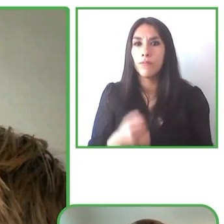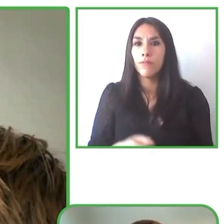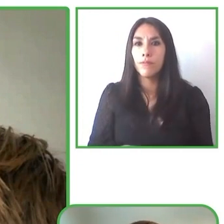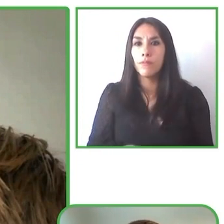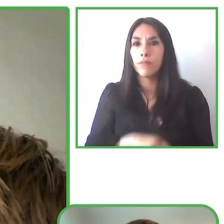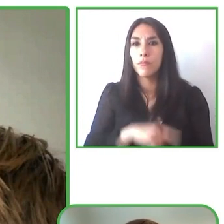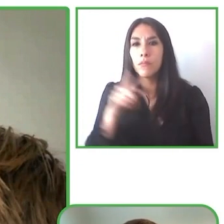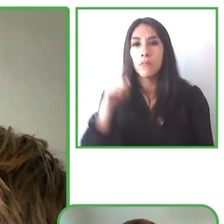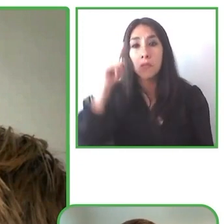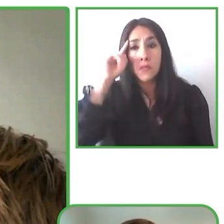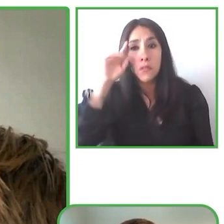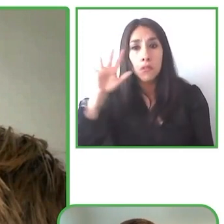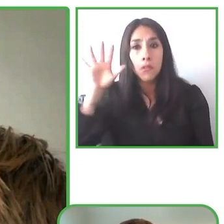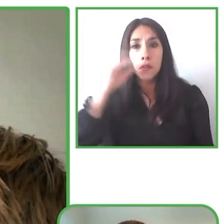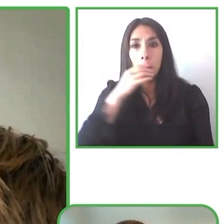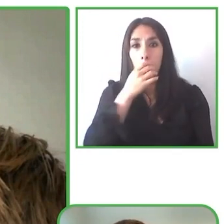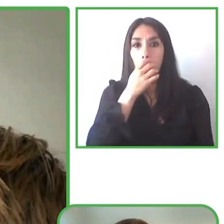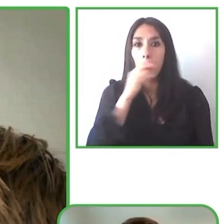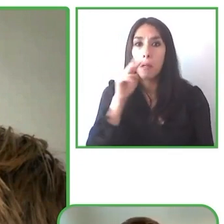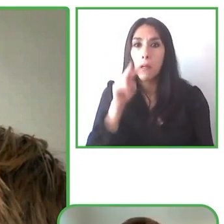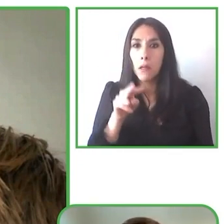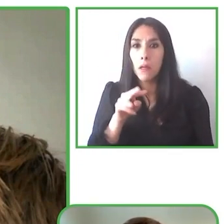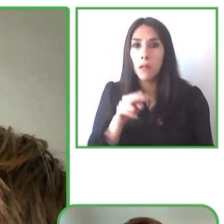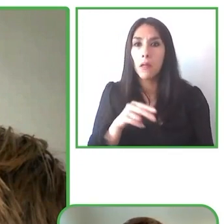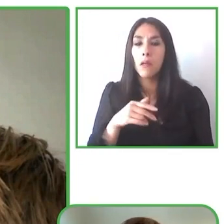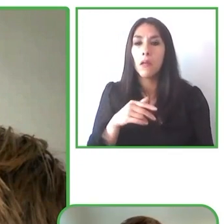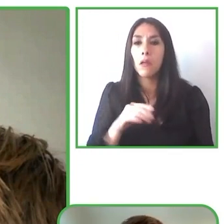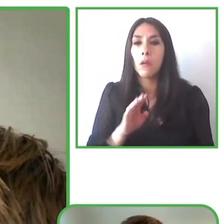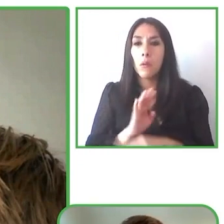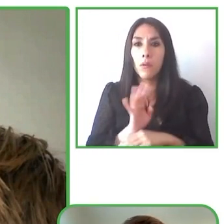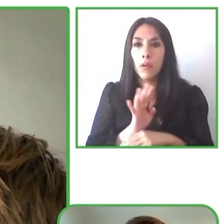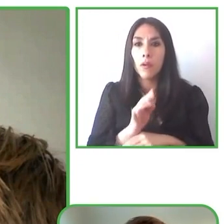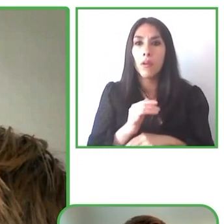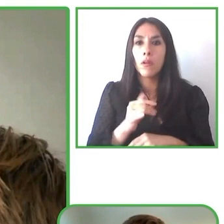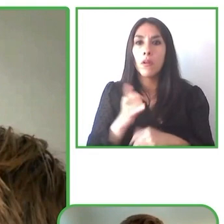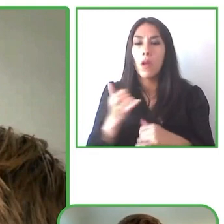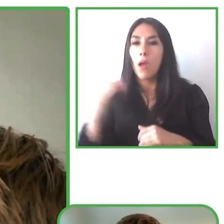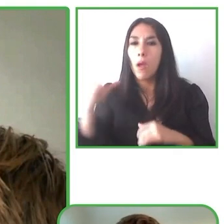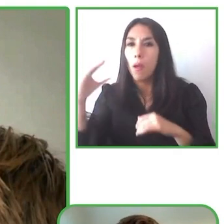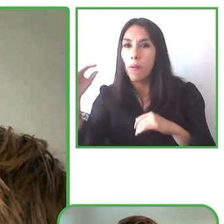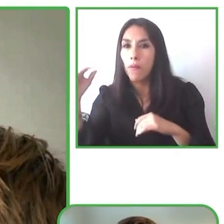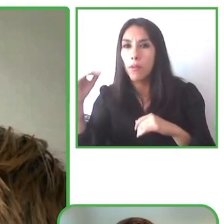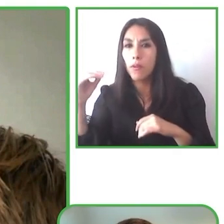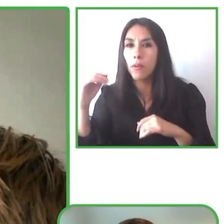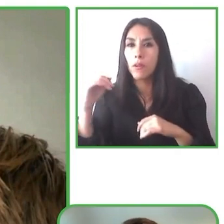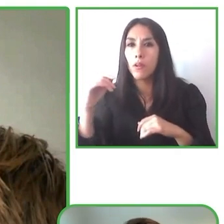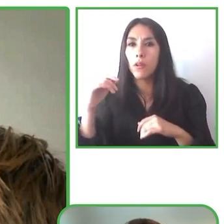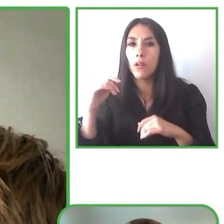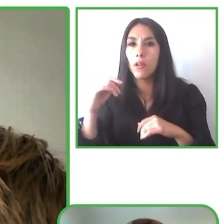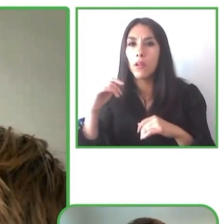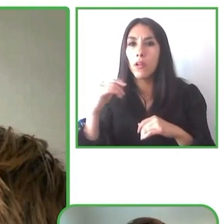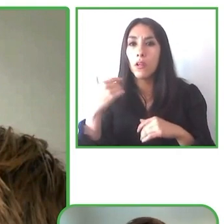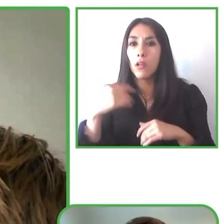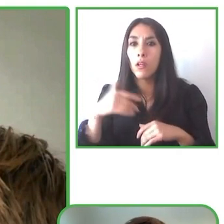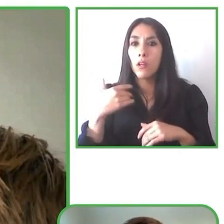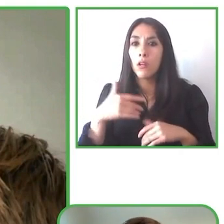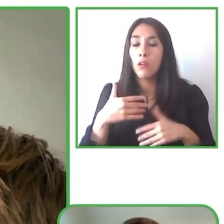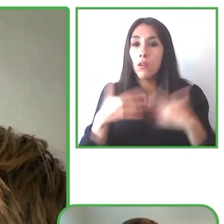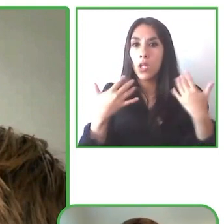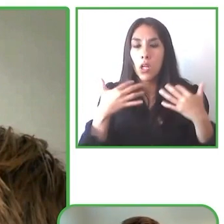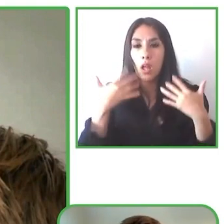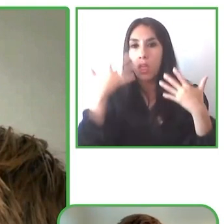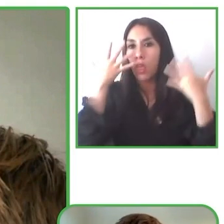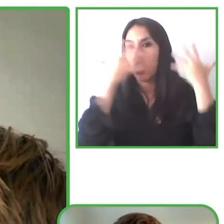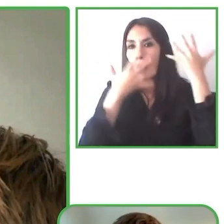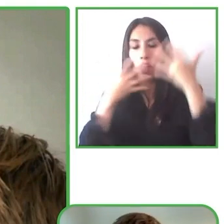mirando una película con tu mamá leyendo los subtítulos en voz alta durante tres horas es una molestia entonces